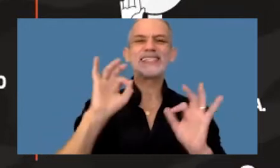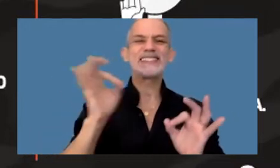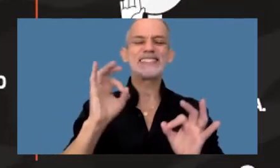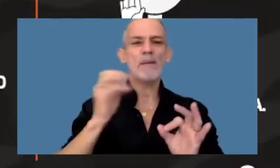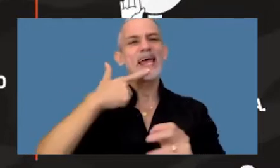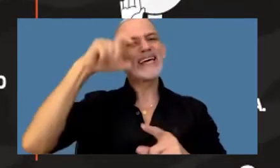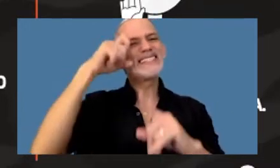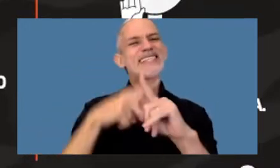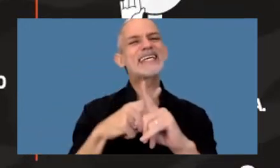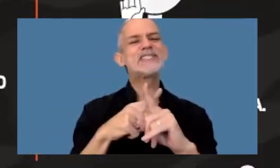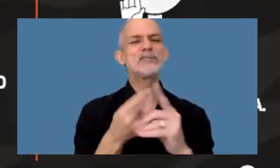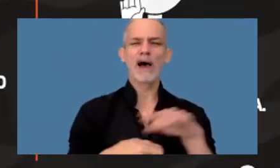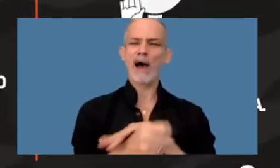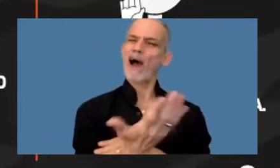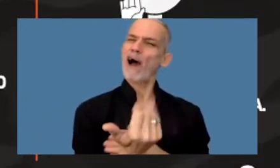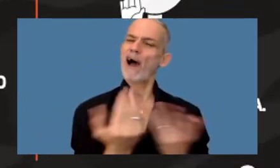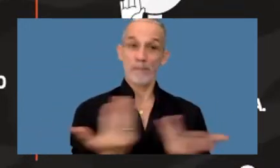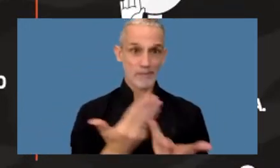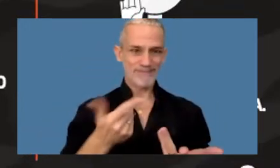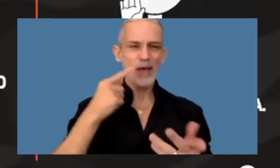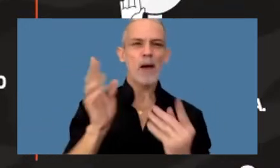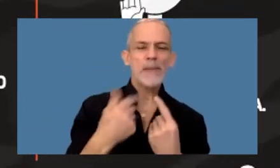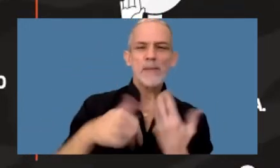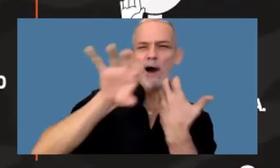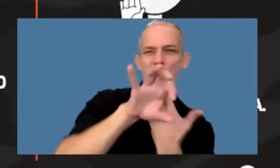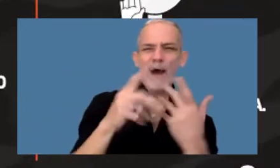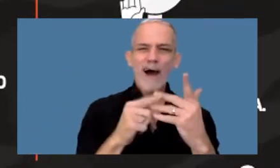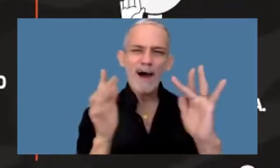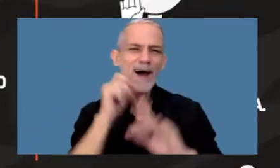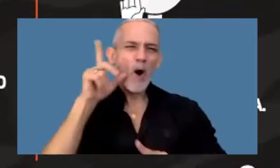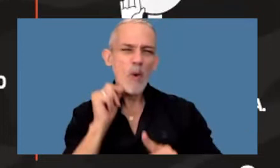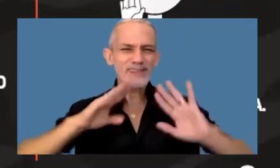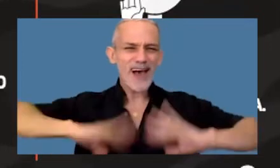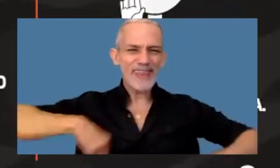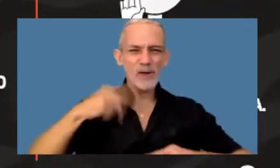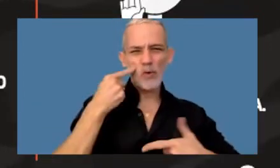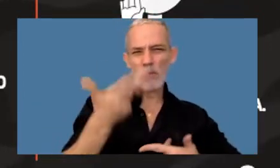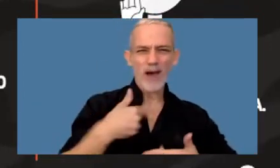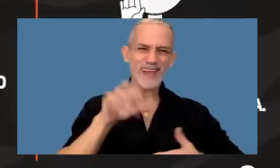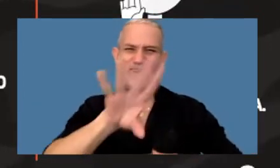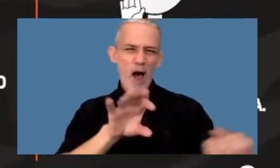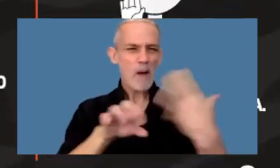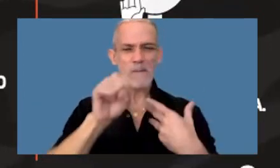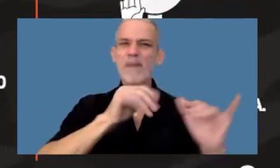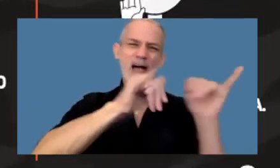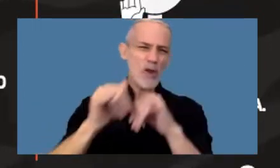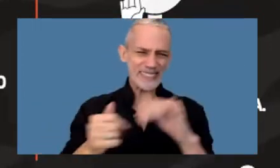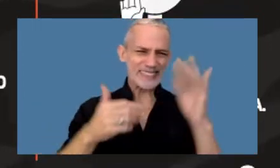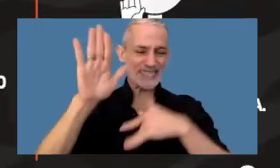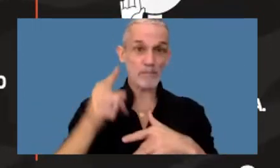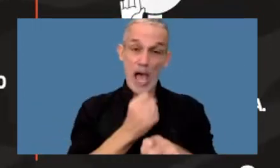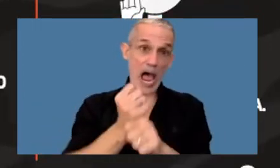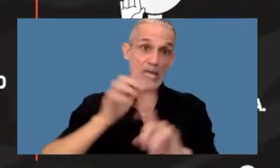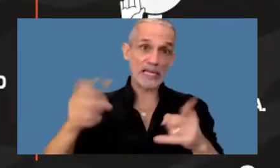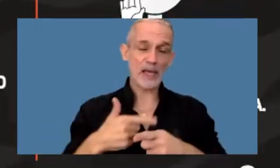sextortion desde el sexting una práctica muy habitual hoy sobre todo en preadolescentes y adolescentes hasta